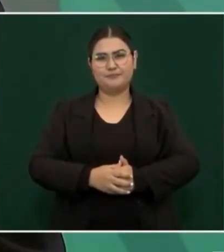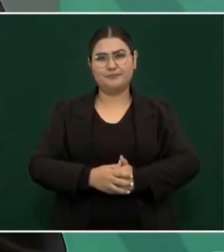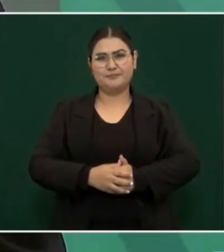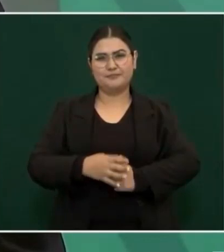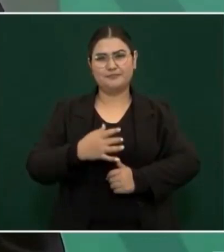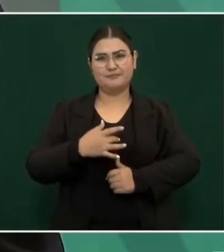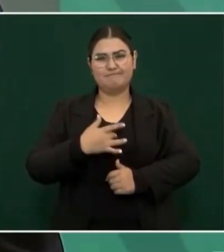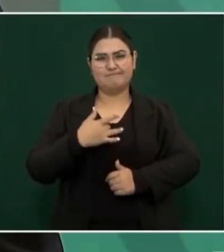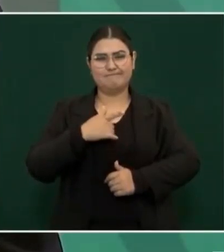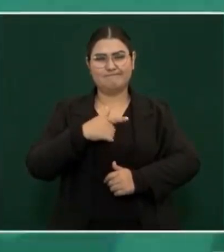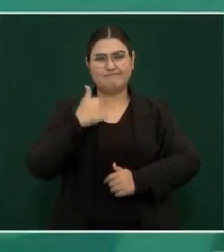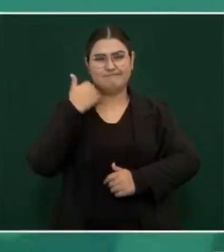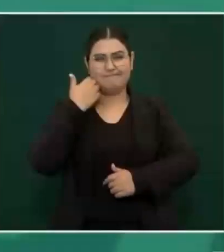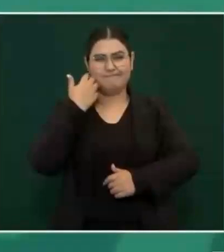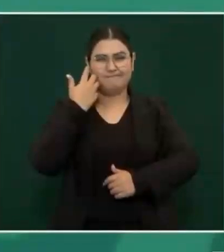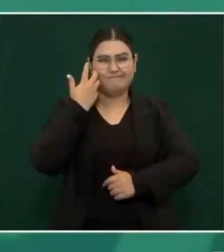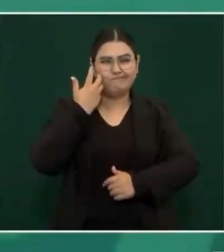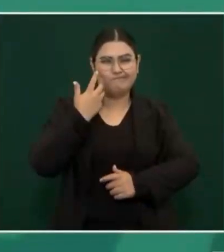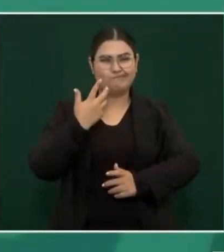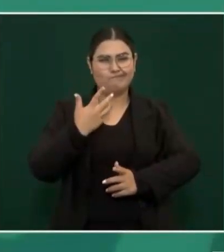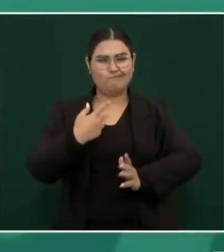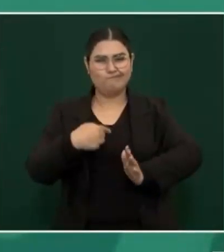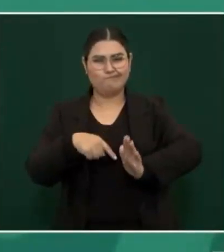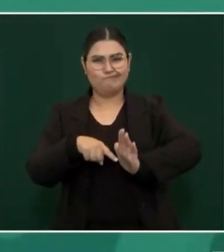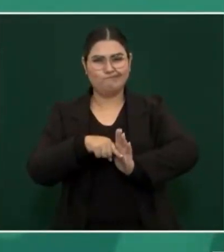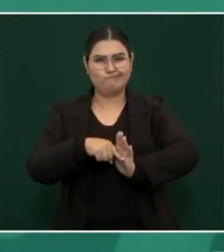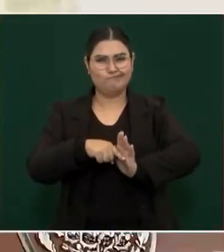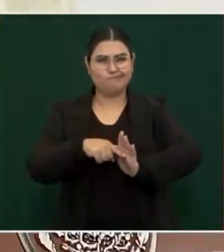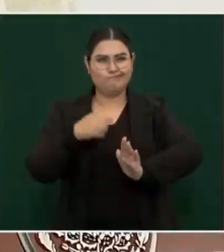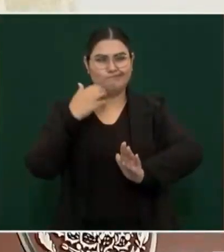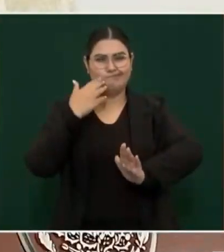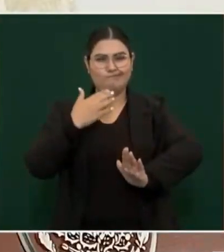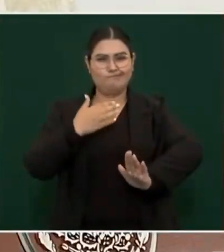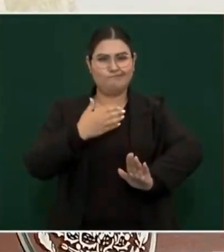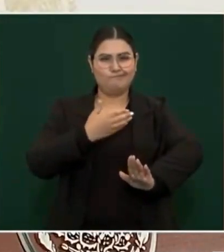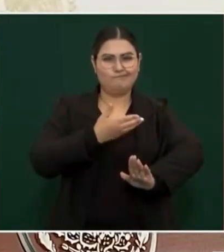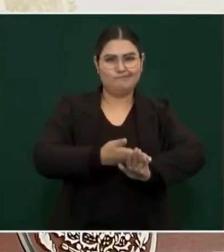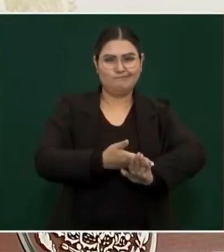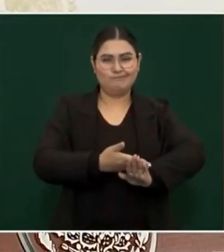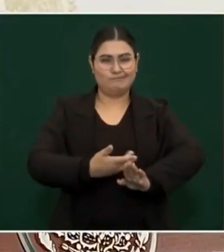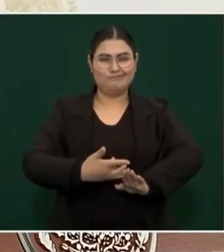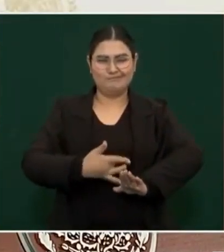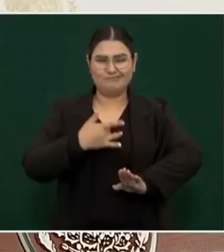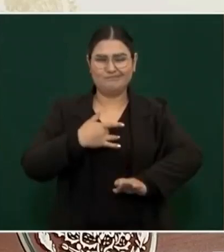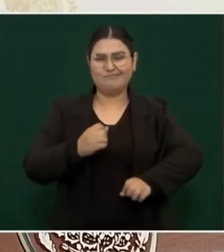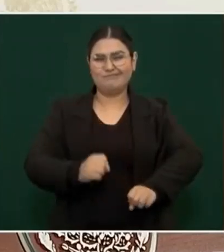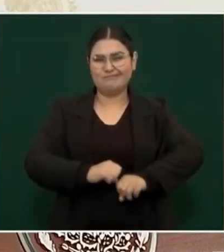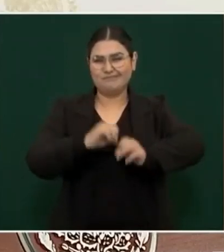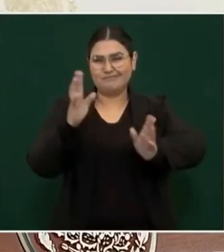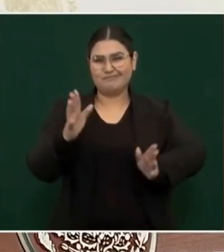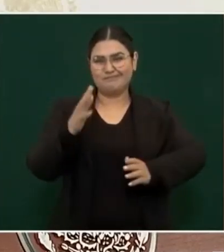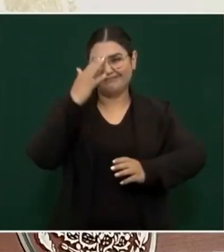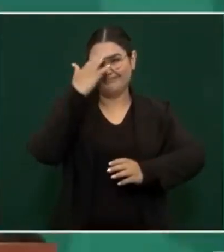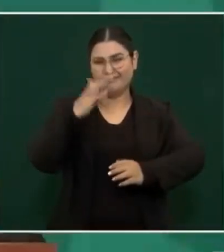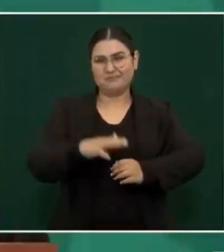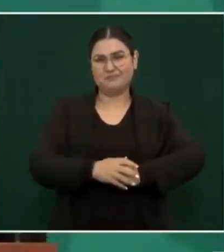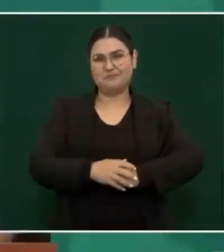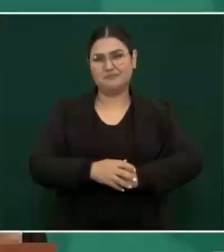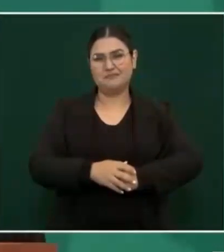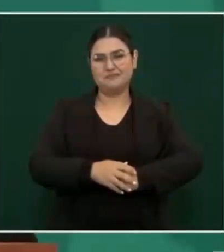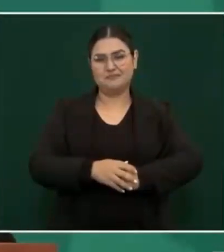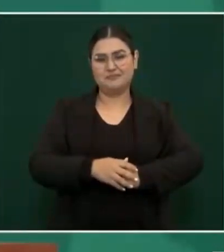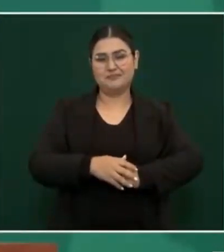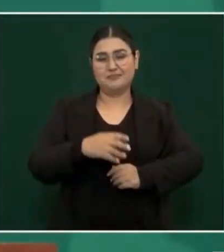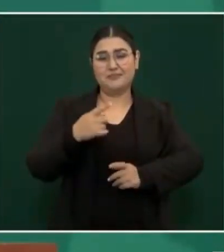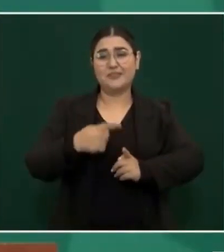tendenciosa, clarísima. Este, lo mandaron a